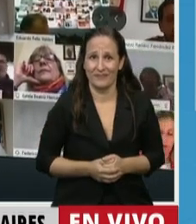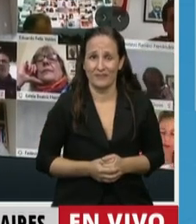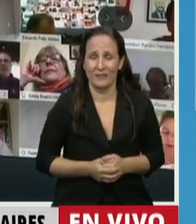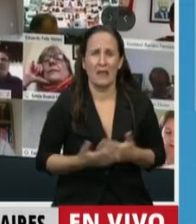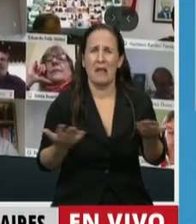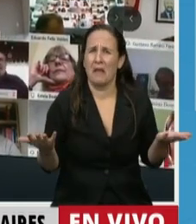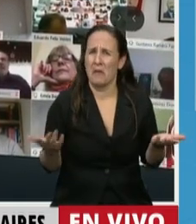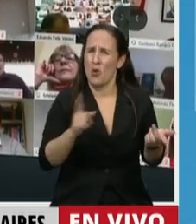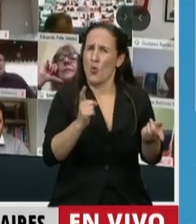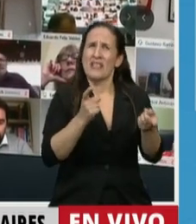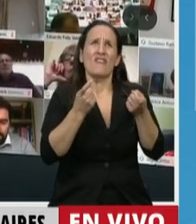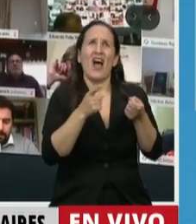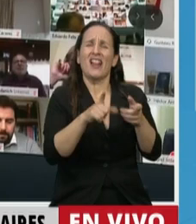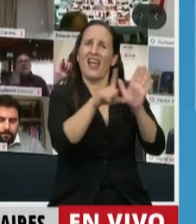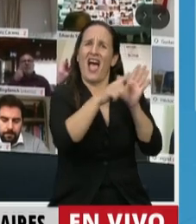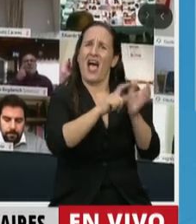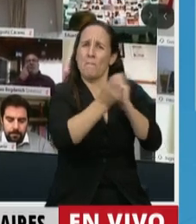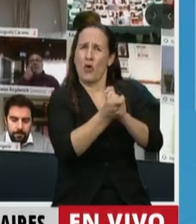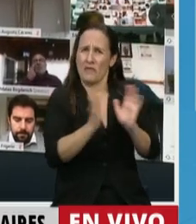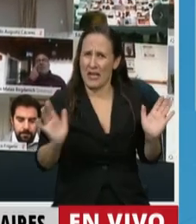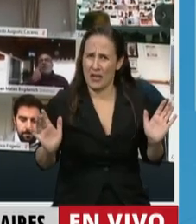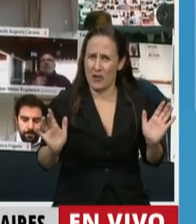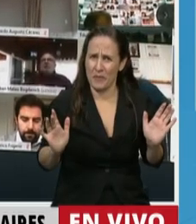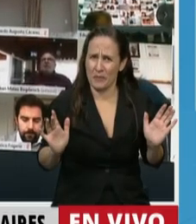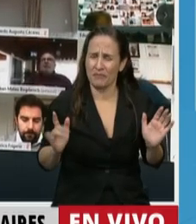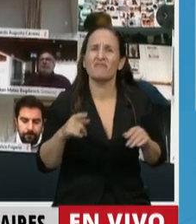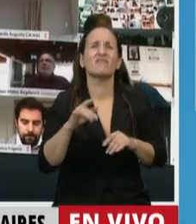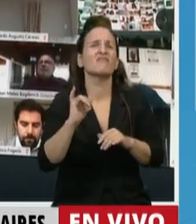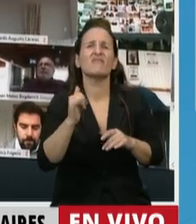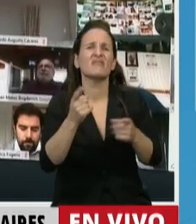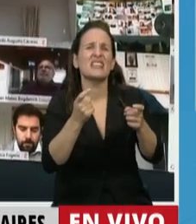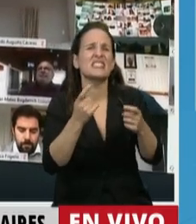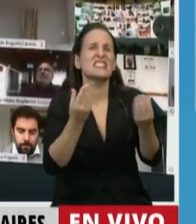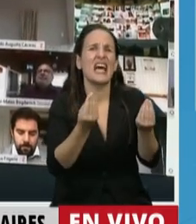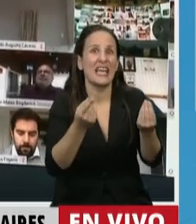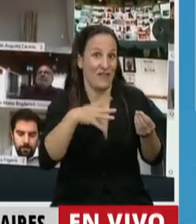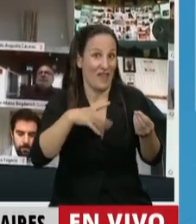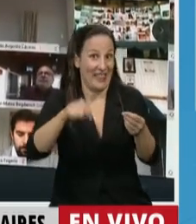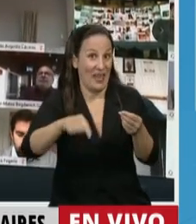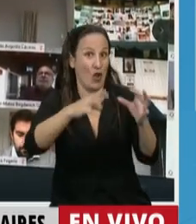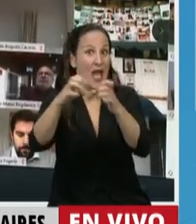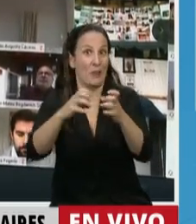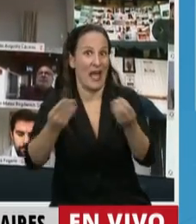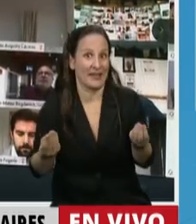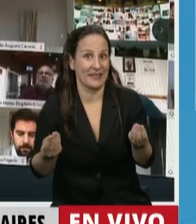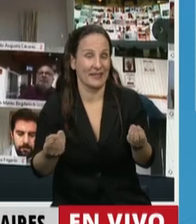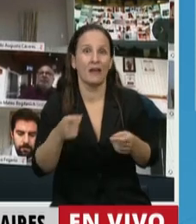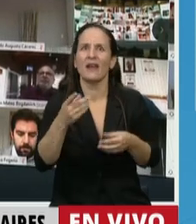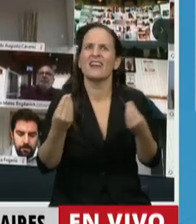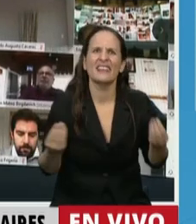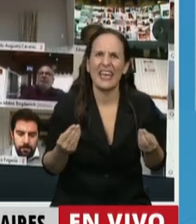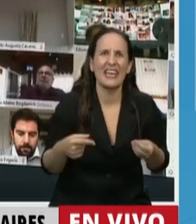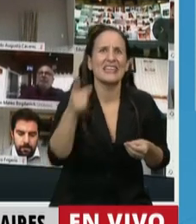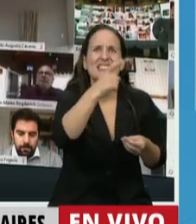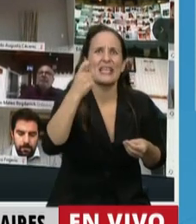No hay ninguna necesidad. De lo que sí hay necesidad y de lo que no se está discutiendo acá. Cómo se nombran los más de 100